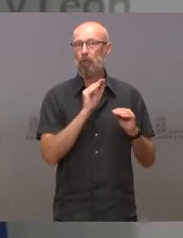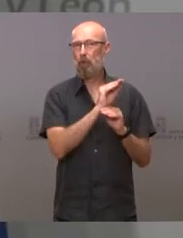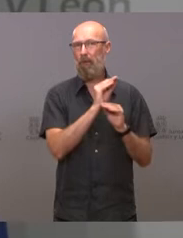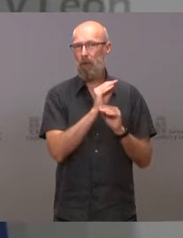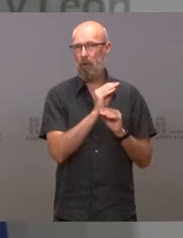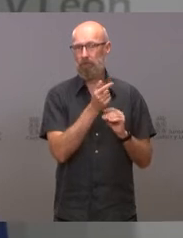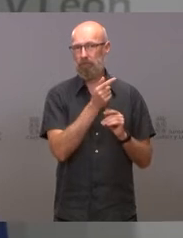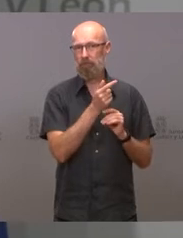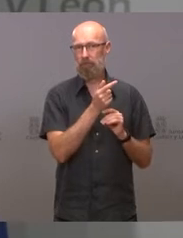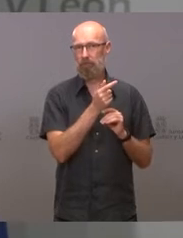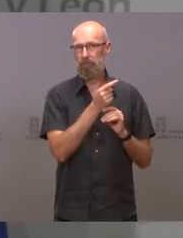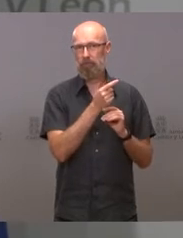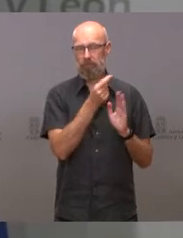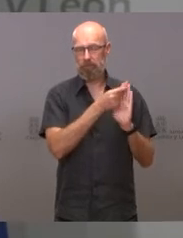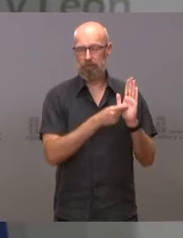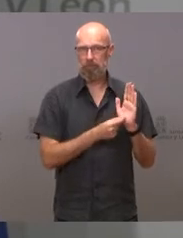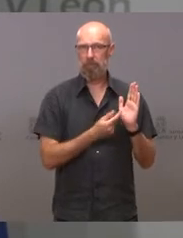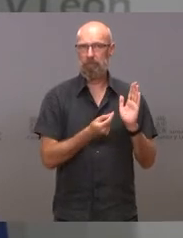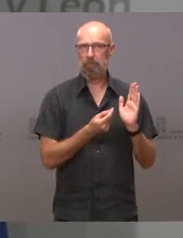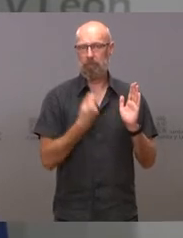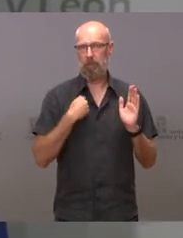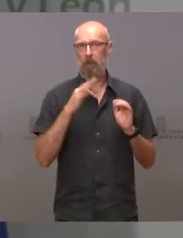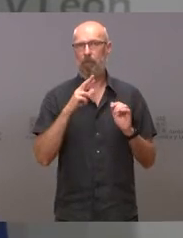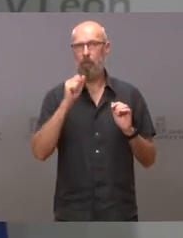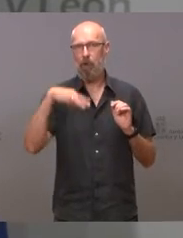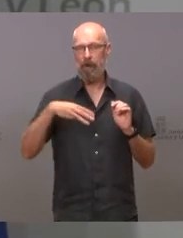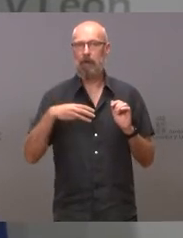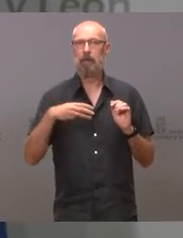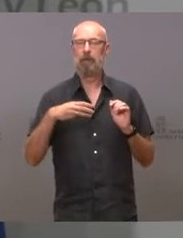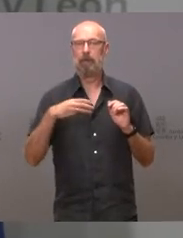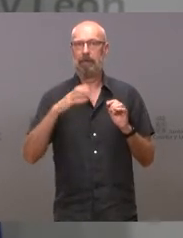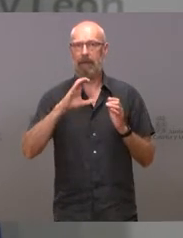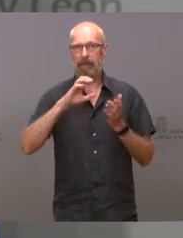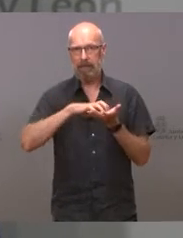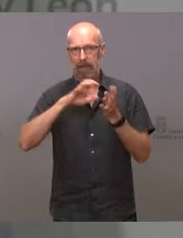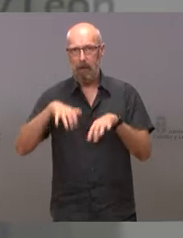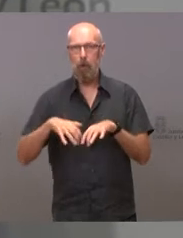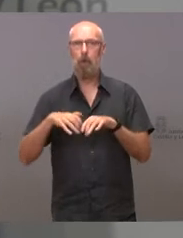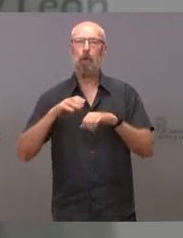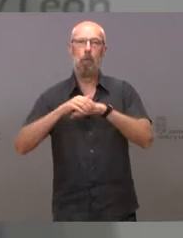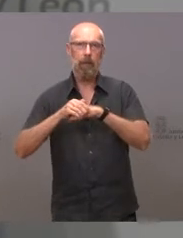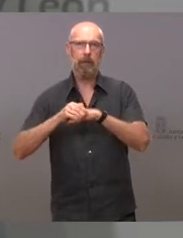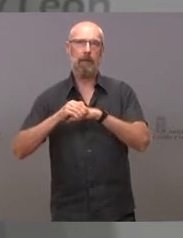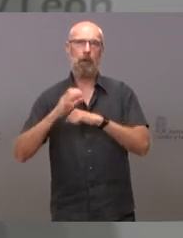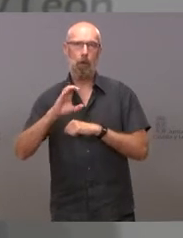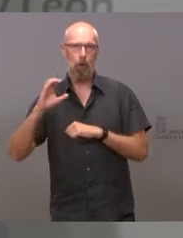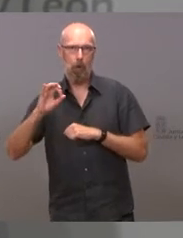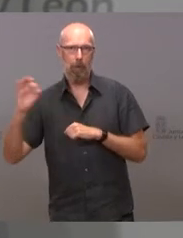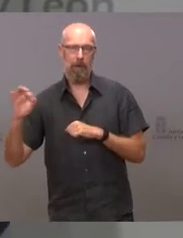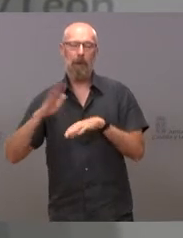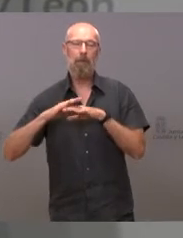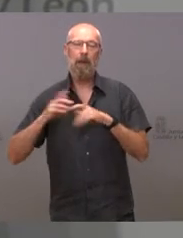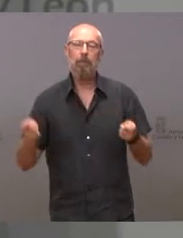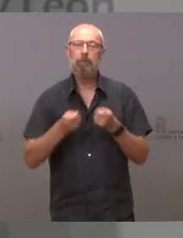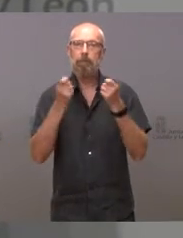Forem de Castilla y León, UGT y Comisiones Obreras para financiar acciones de divulgación y promoción